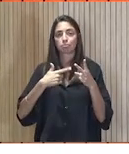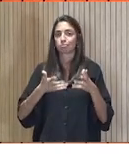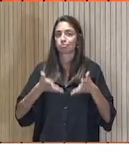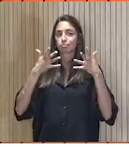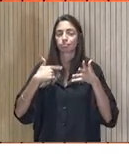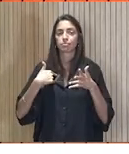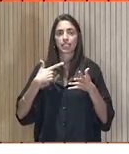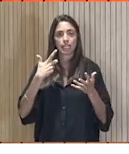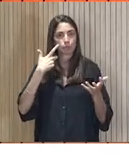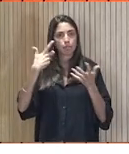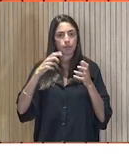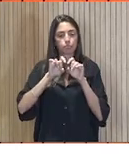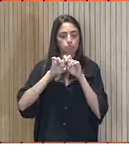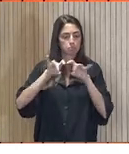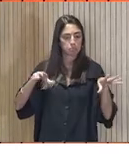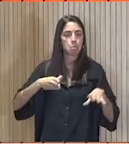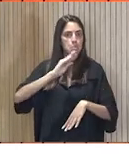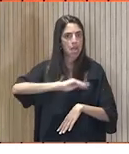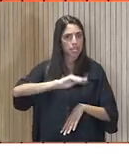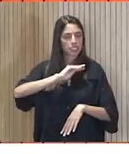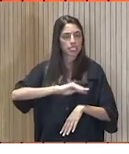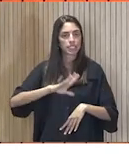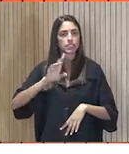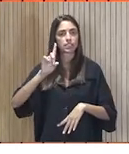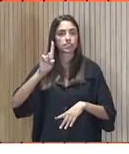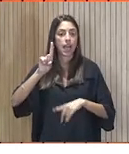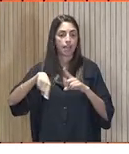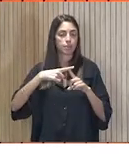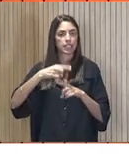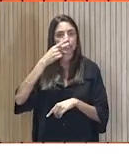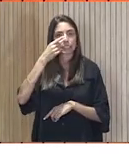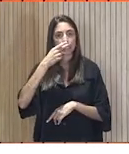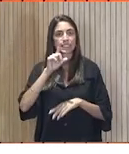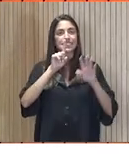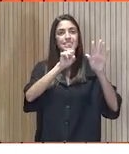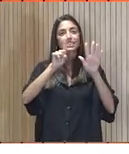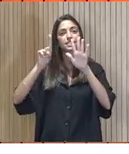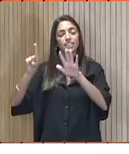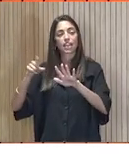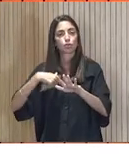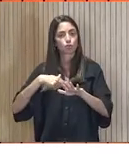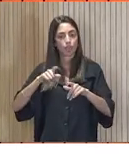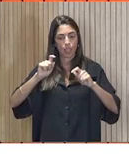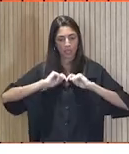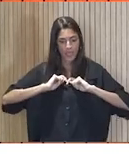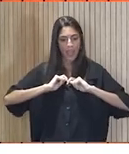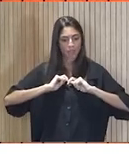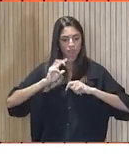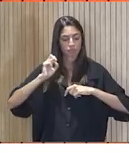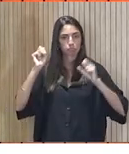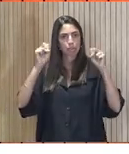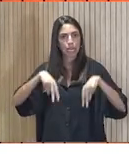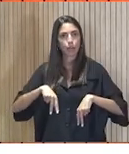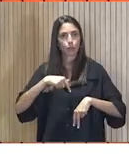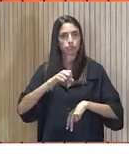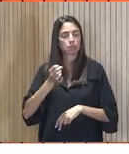ha tenido eco y que el interés que muestran, 66 en esta ocasión, nos ratifica en que sí, probablemente fue una